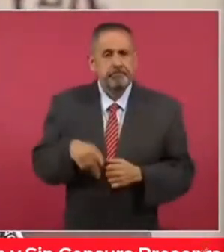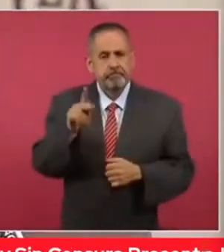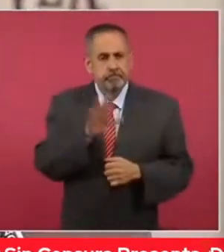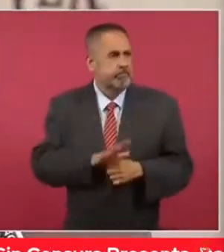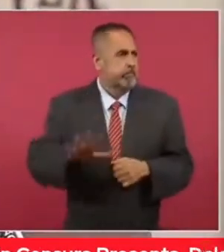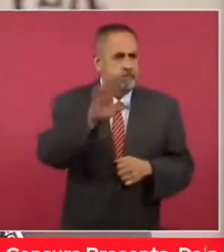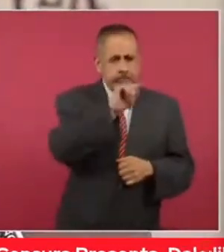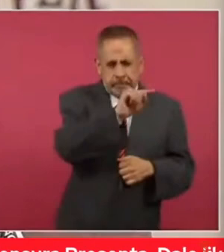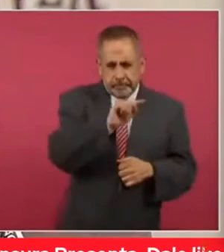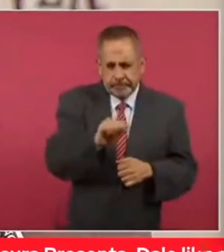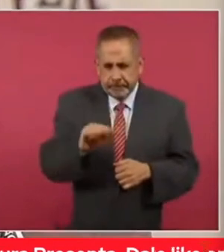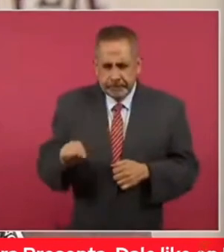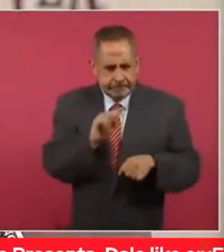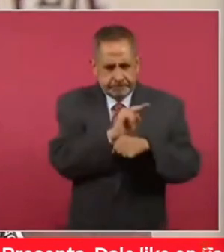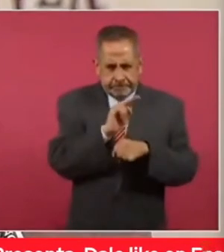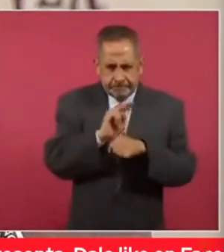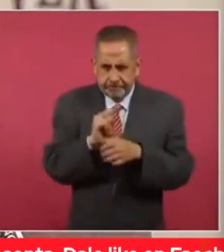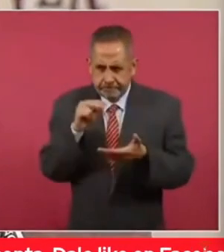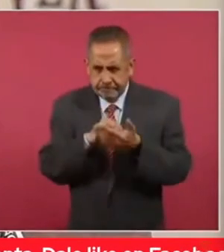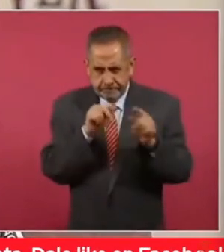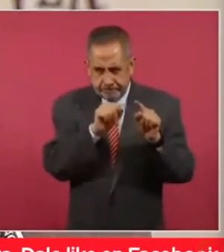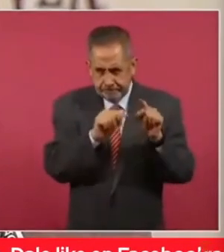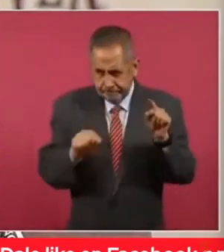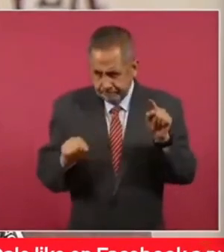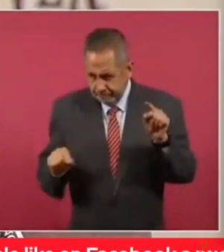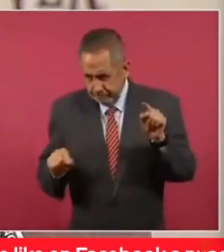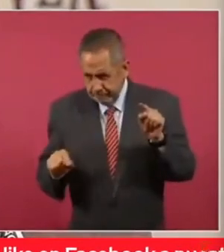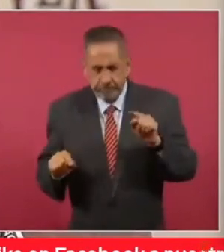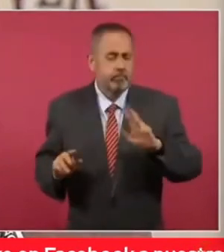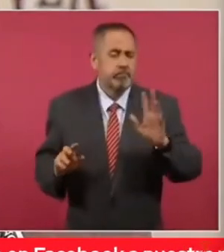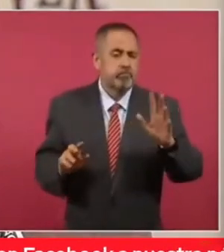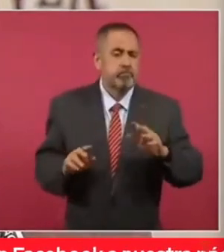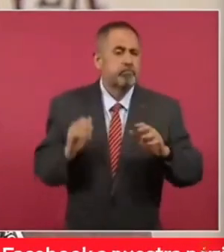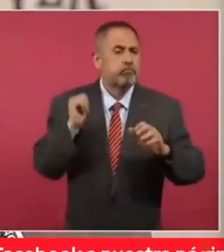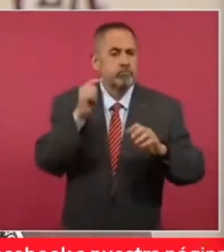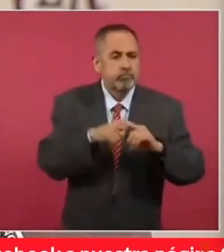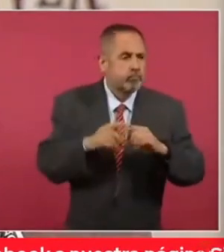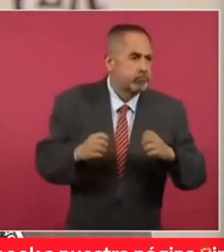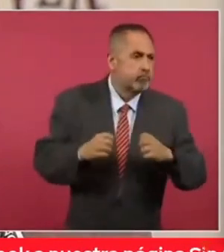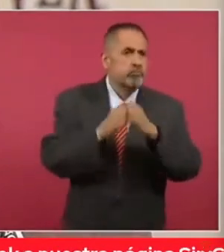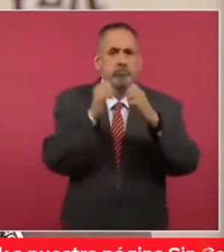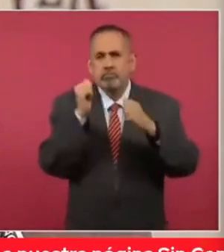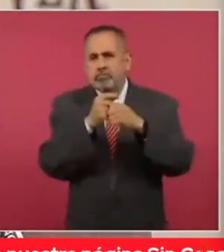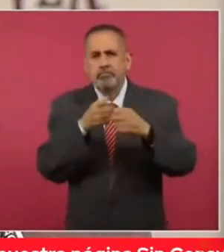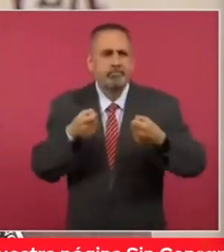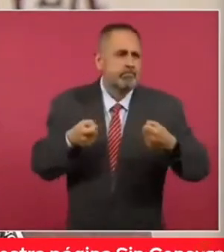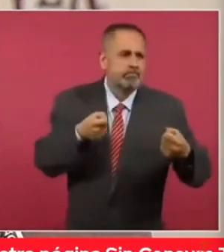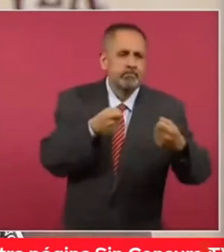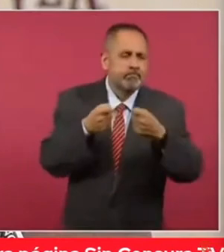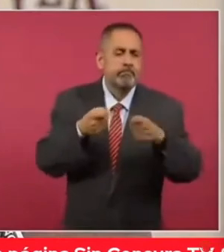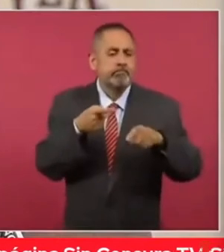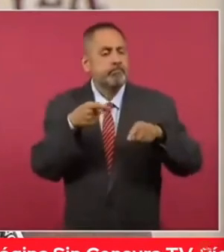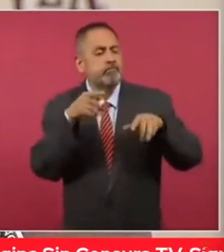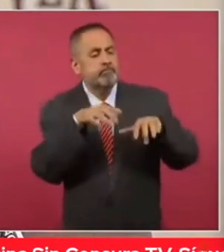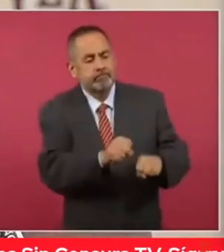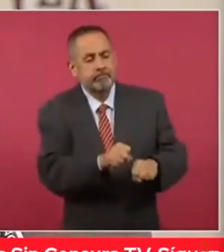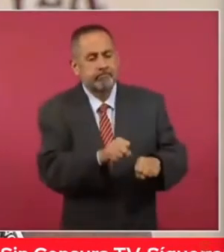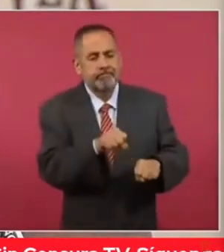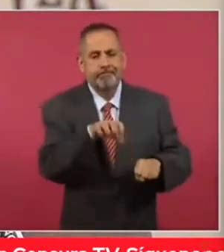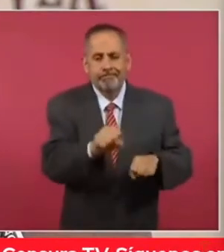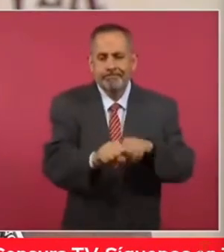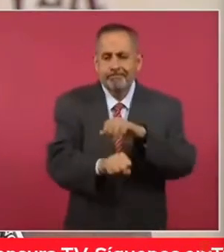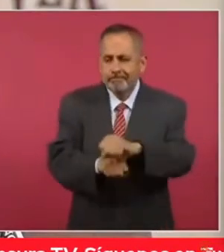personal desplegado, siempre que hay alguna agresión, alguna actividad en contra de la delincuencia, pues se tienen,